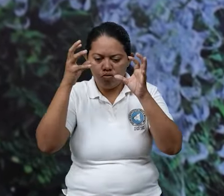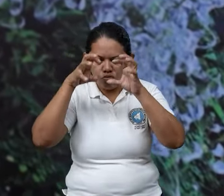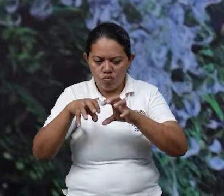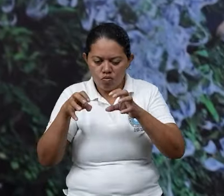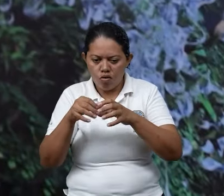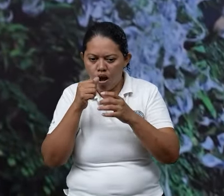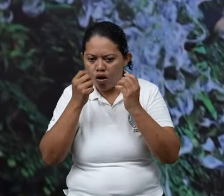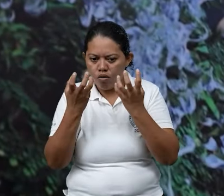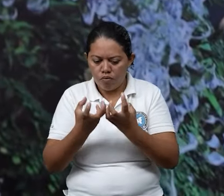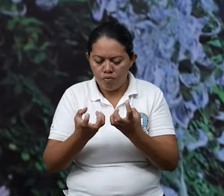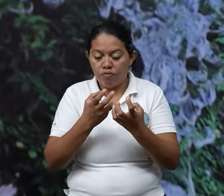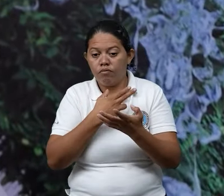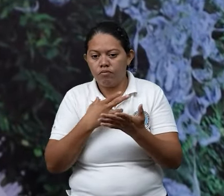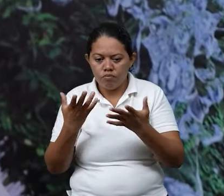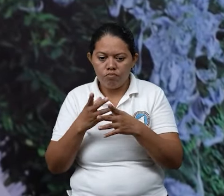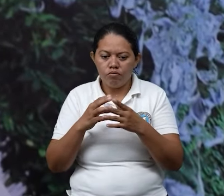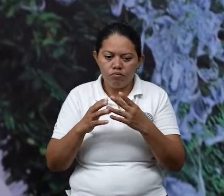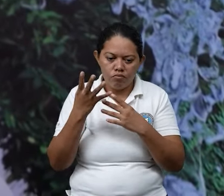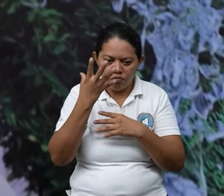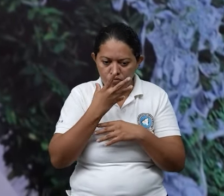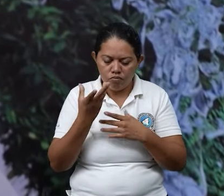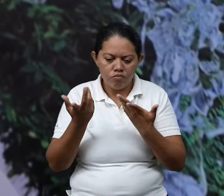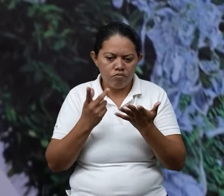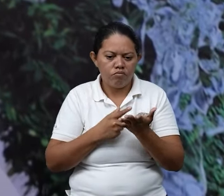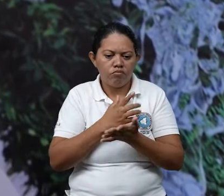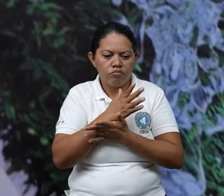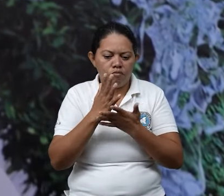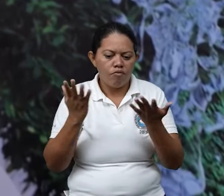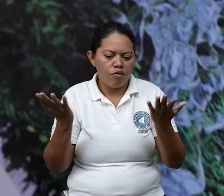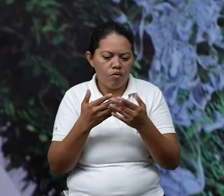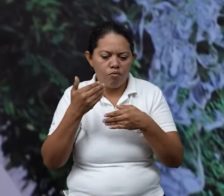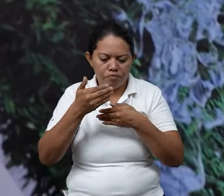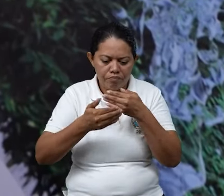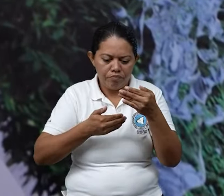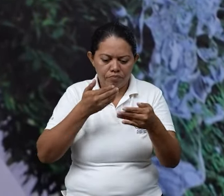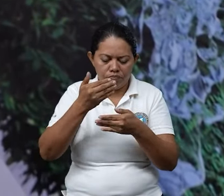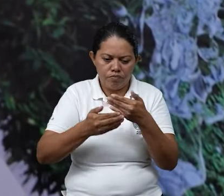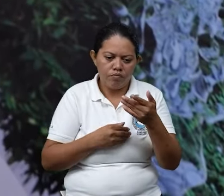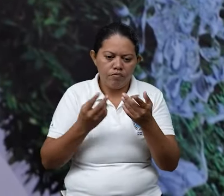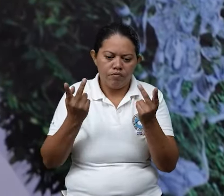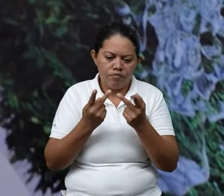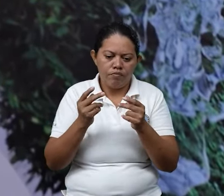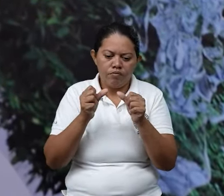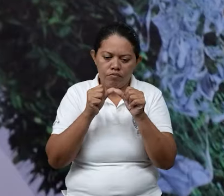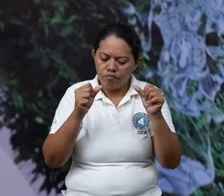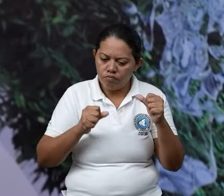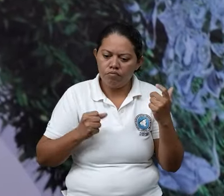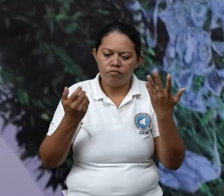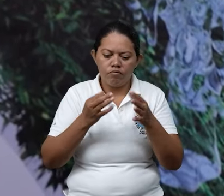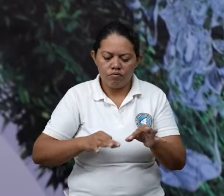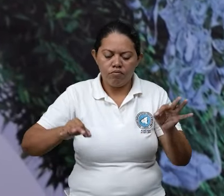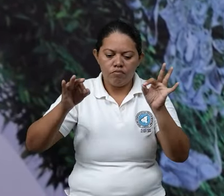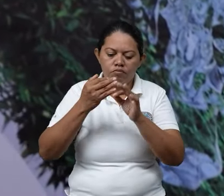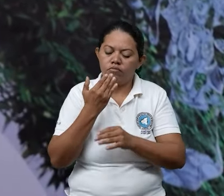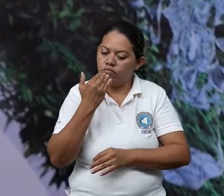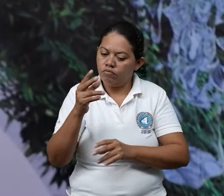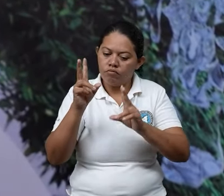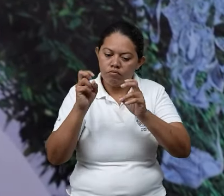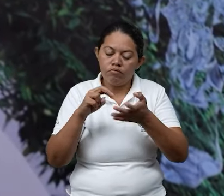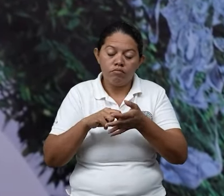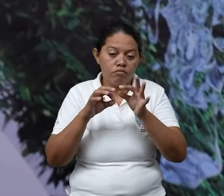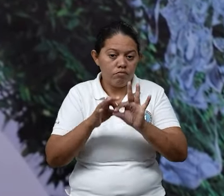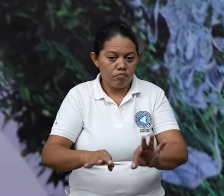Desde una identificación de un polígono hasta cómo va avanzando lo que es nuestra biodiversidad entonces el tema de